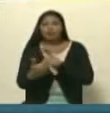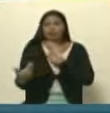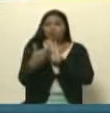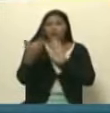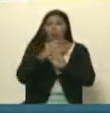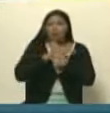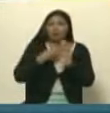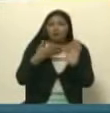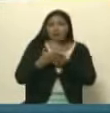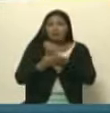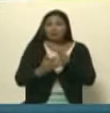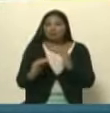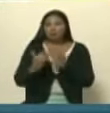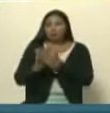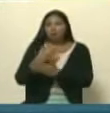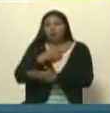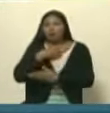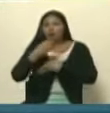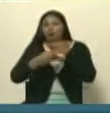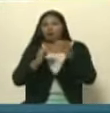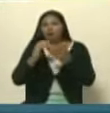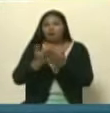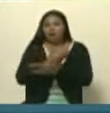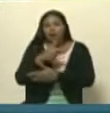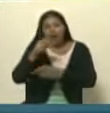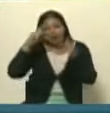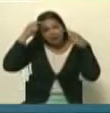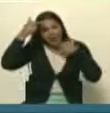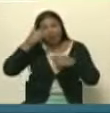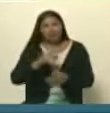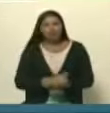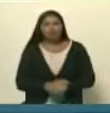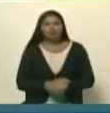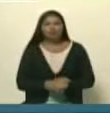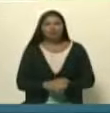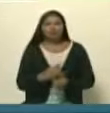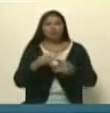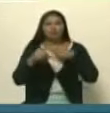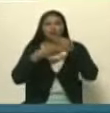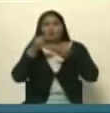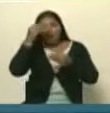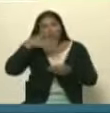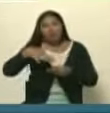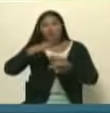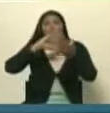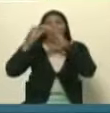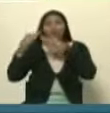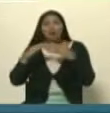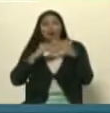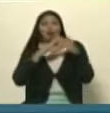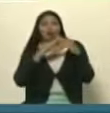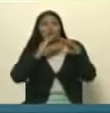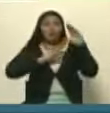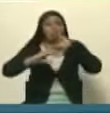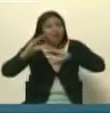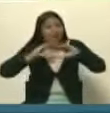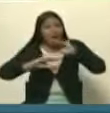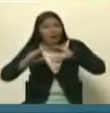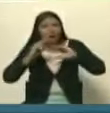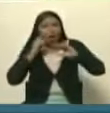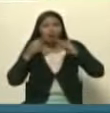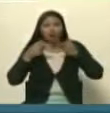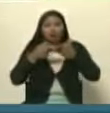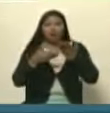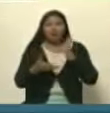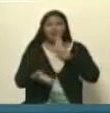de Estado fallido contra el presidente, comandante Hugo Chávez Frías. Pero, ¿cómo el pueblo comunicador jugó un papel determinante en ese